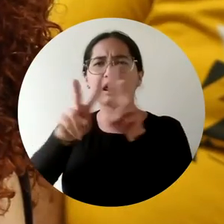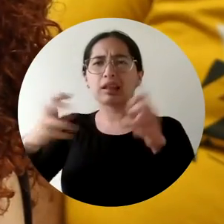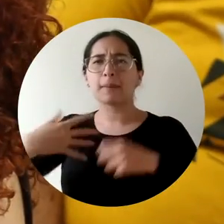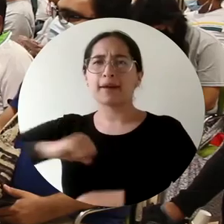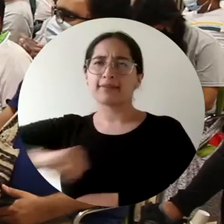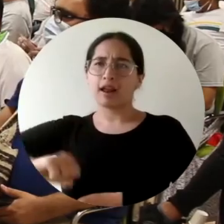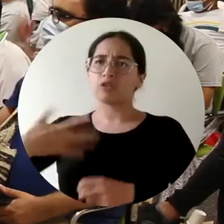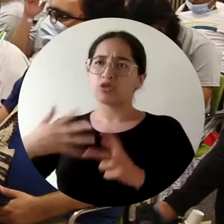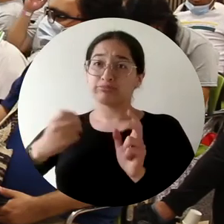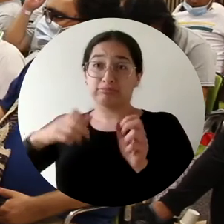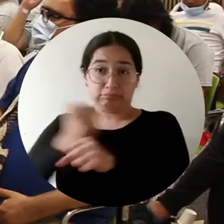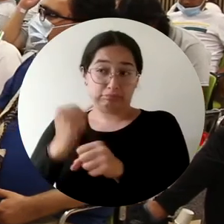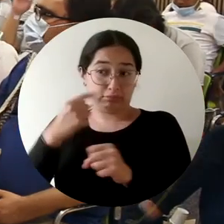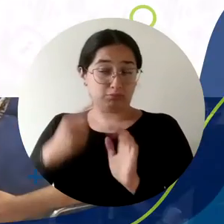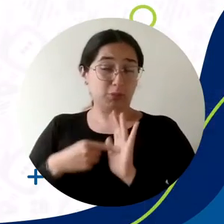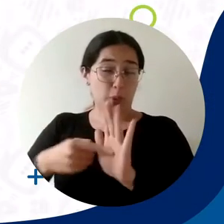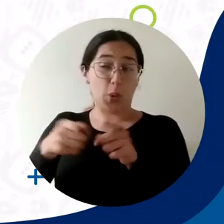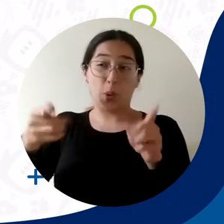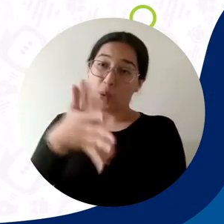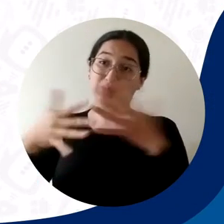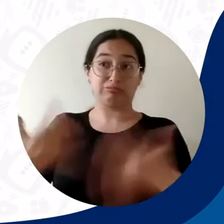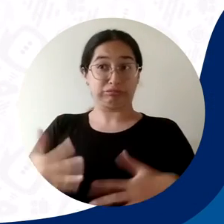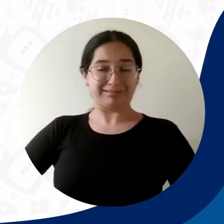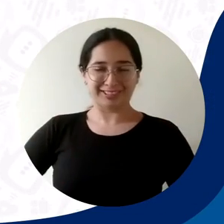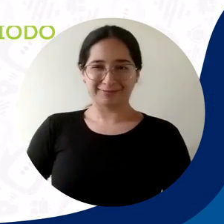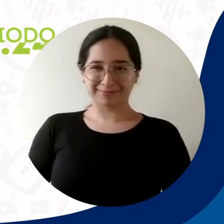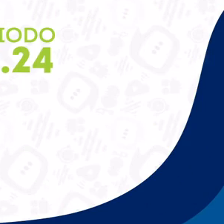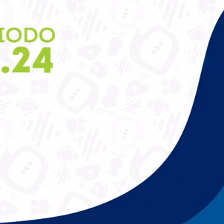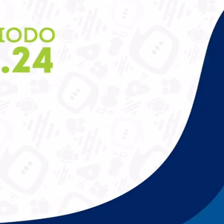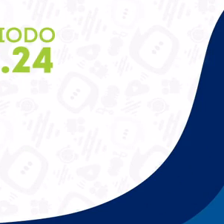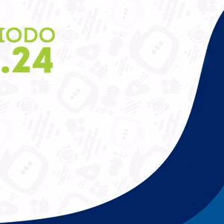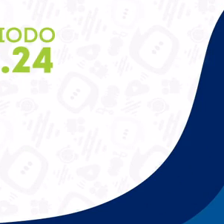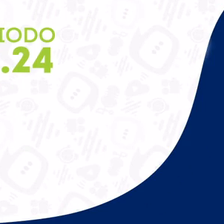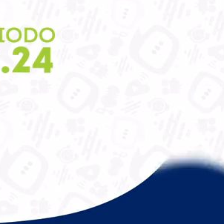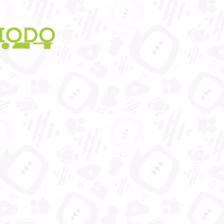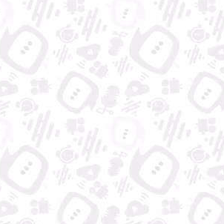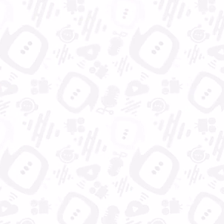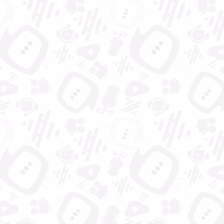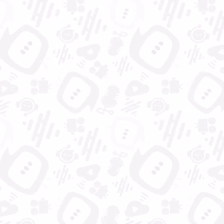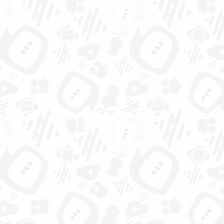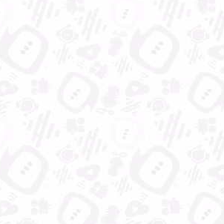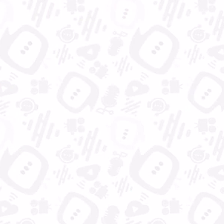lugar propicio para sesionar sobre los derechos laborales. Universidad de Magdalena, aún más incluyente e innovadora.